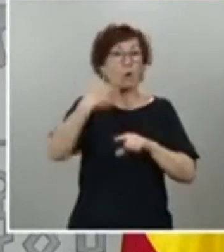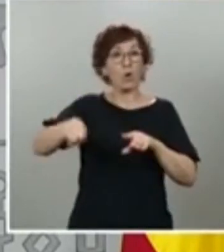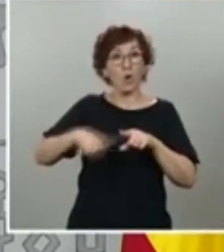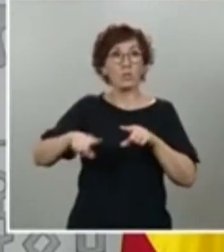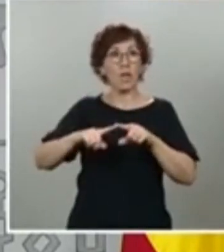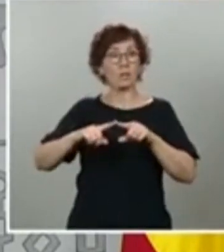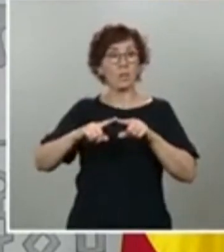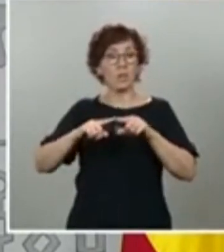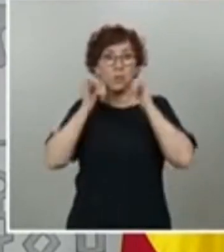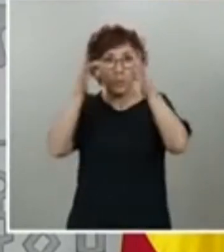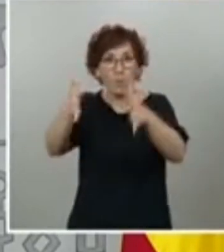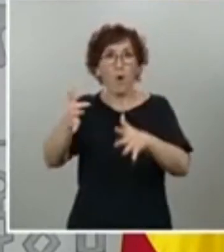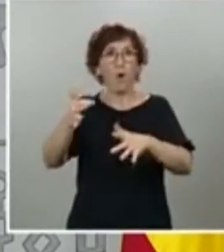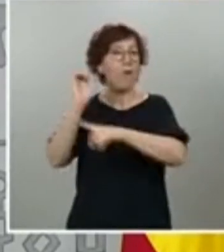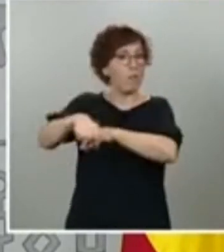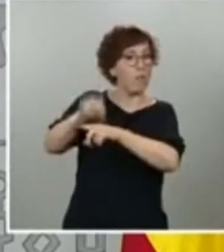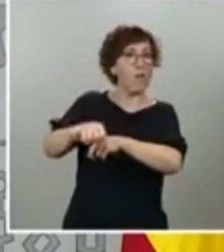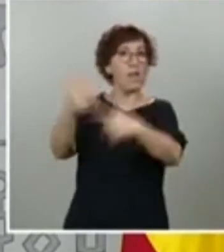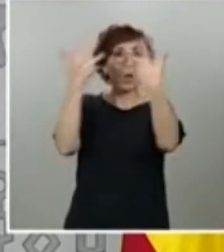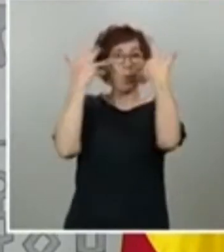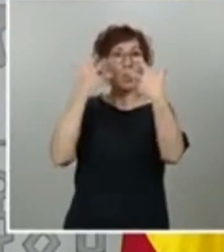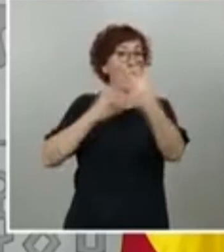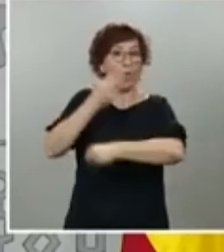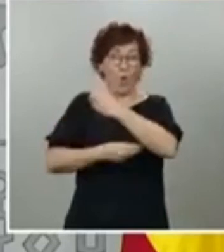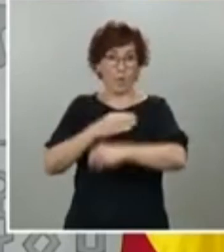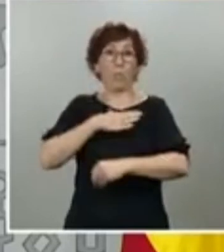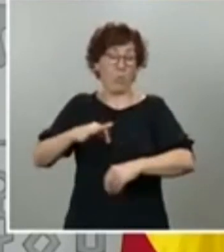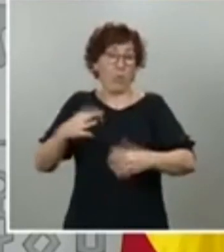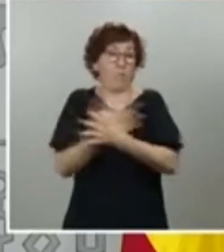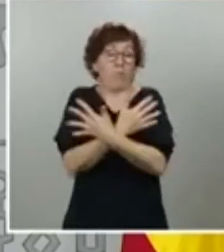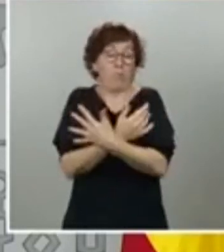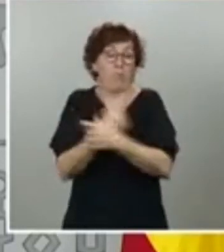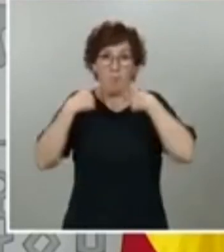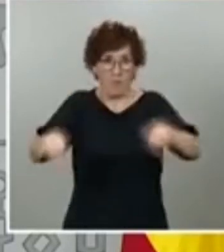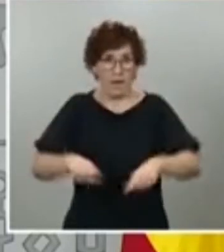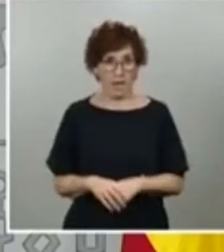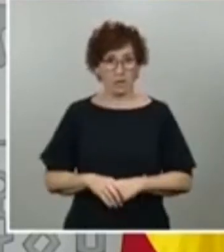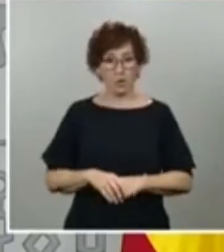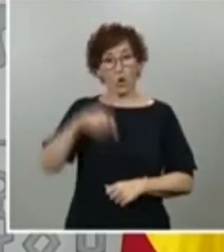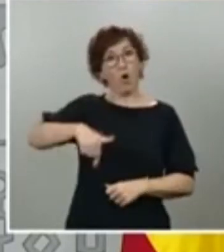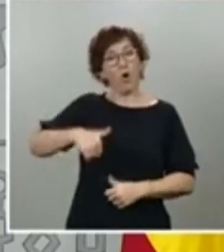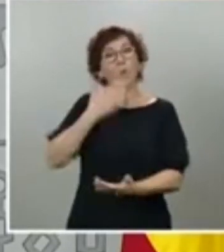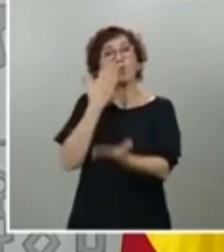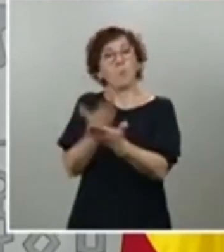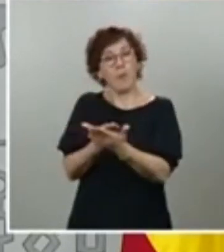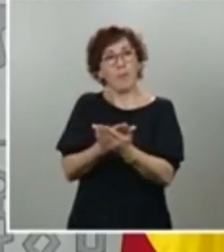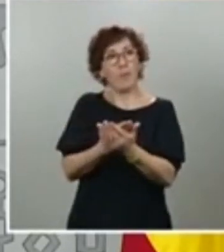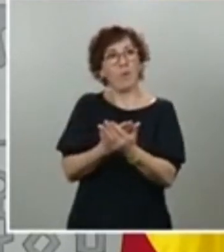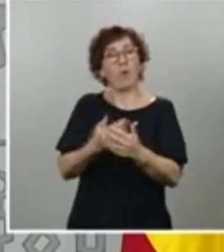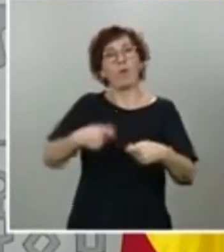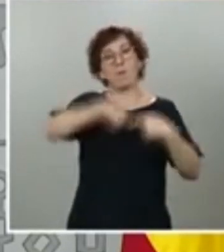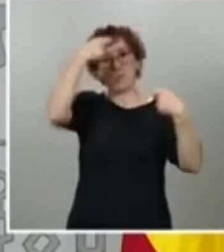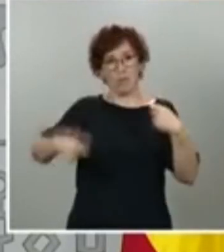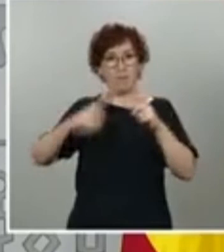recomendaciones de los expertos. Hoy, de hecho, hemos aprobado una nueva petición de prórroga del estado de alarma que vamos a